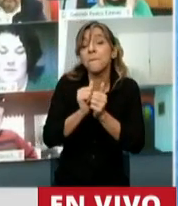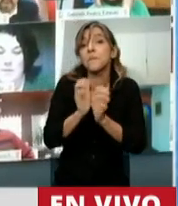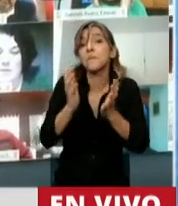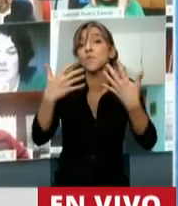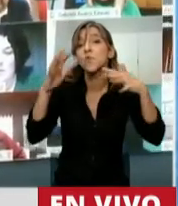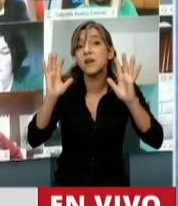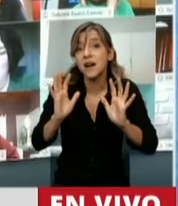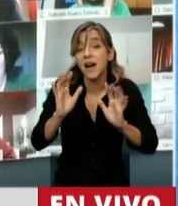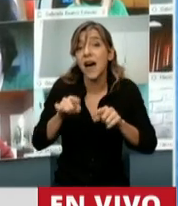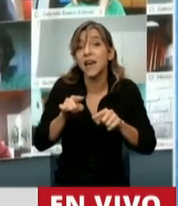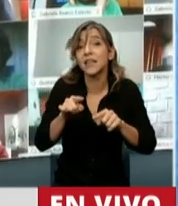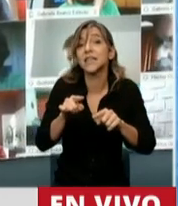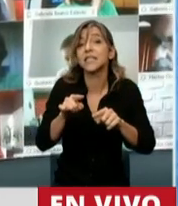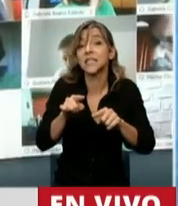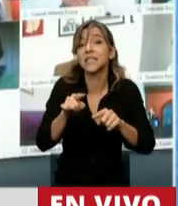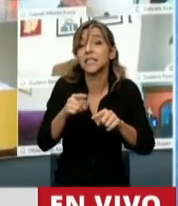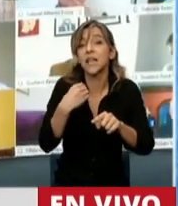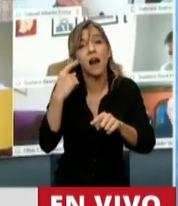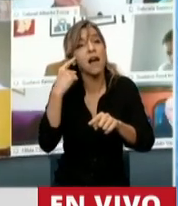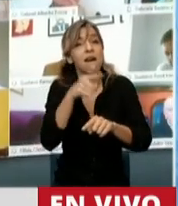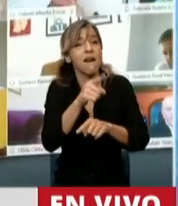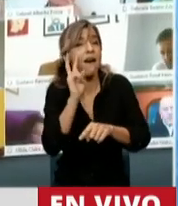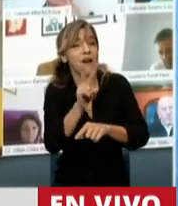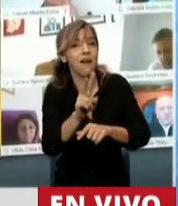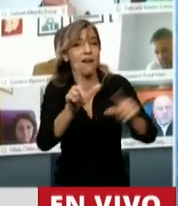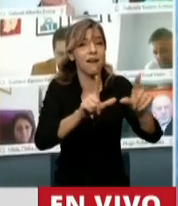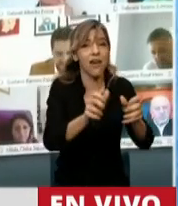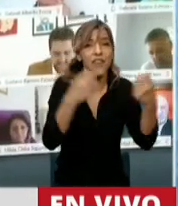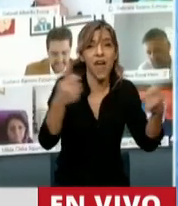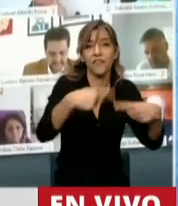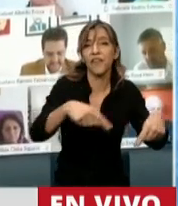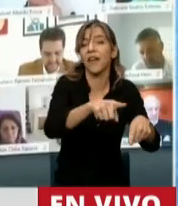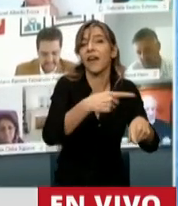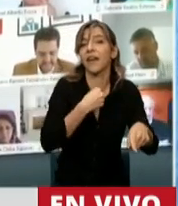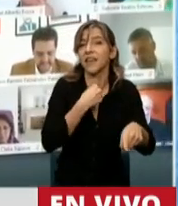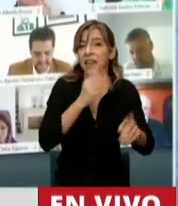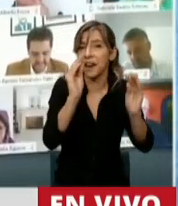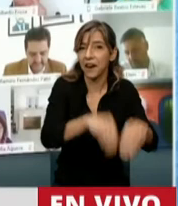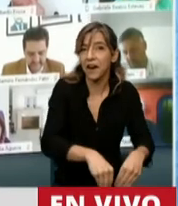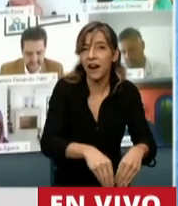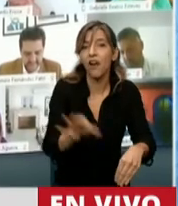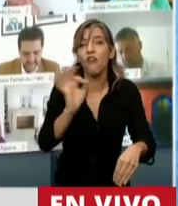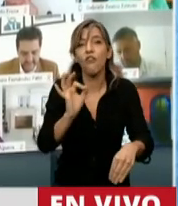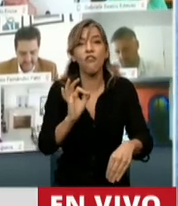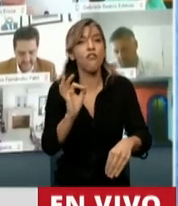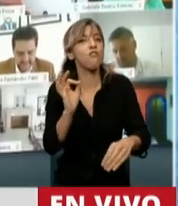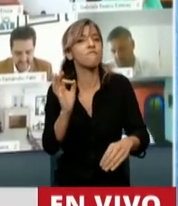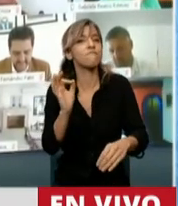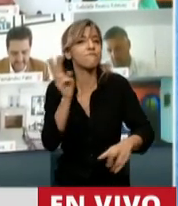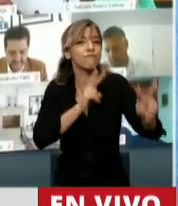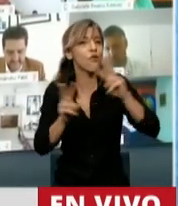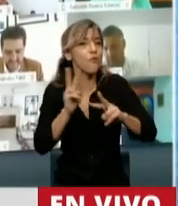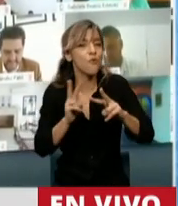empresas de medios que no piensan como piensan algunos poderes hegemónicos. No será que se está buscando demonizar